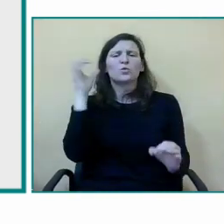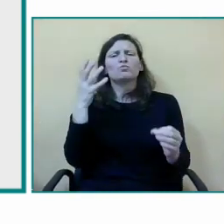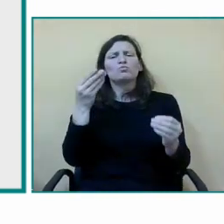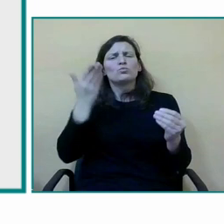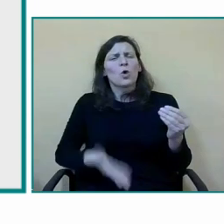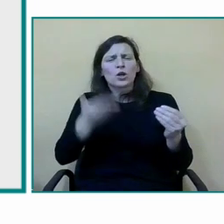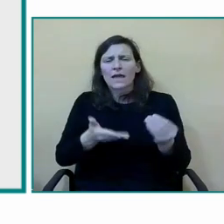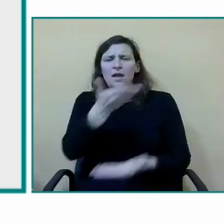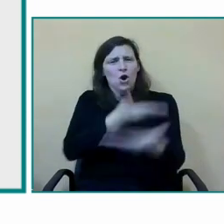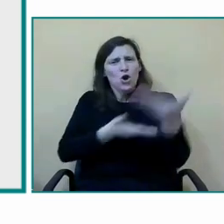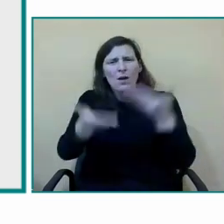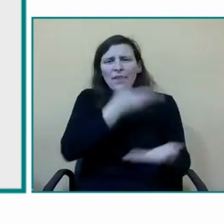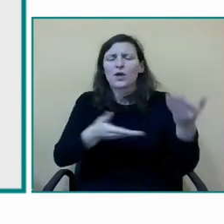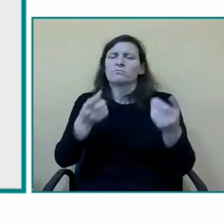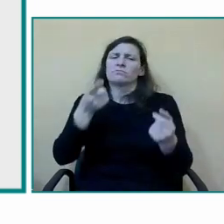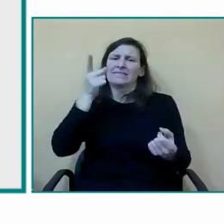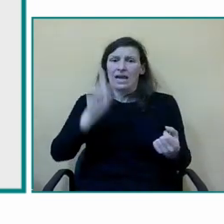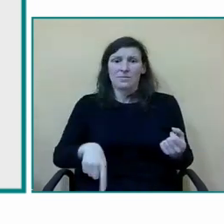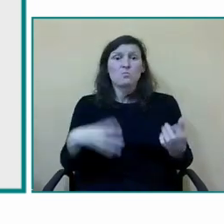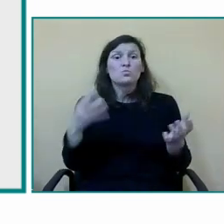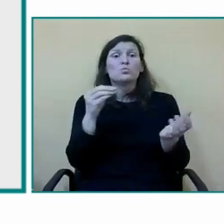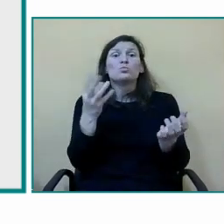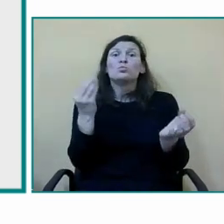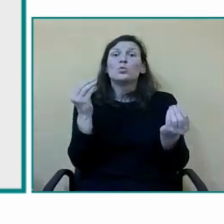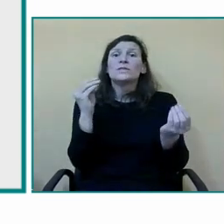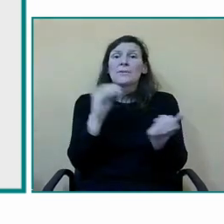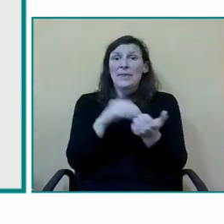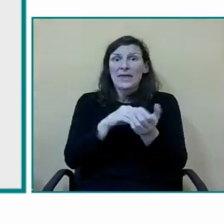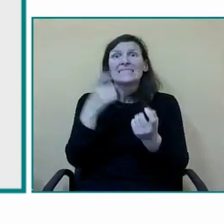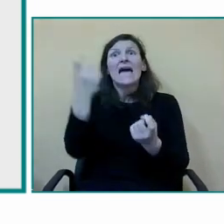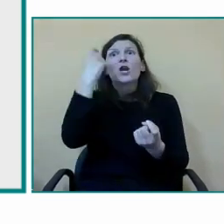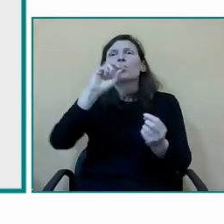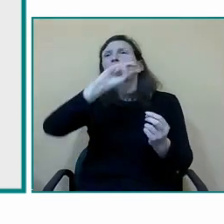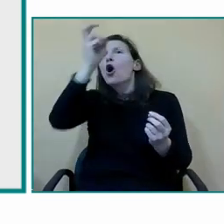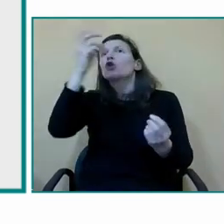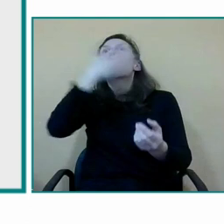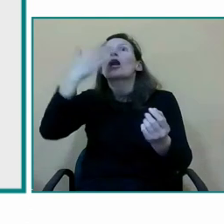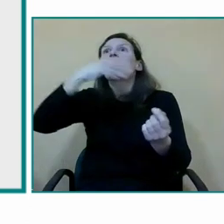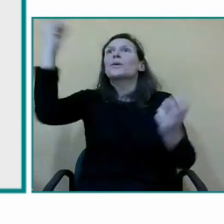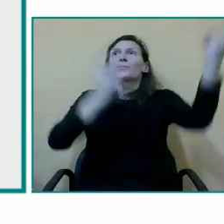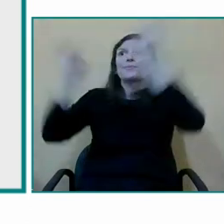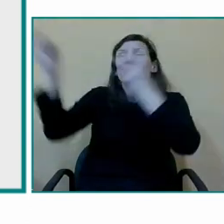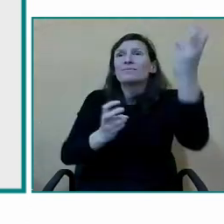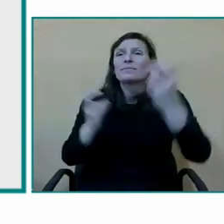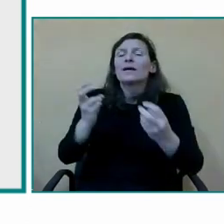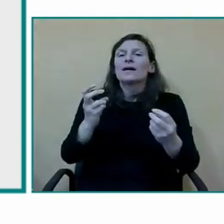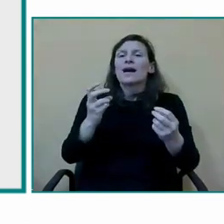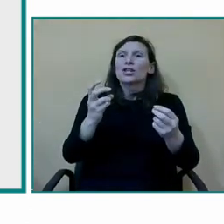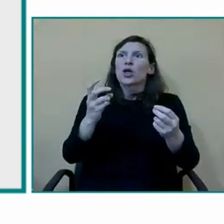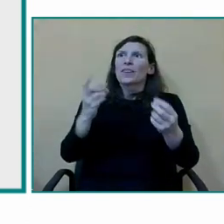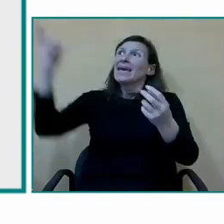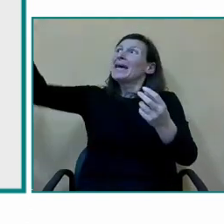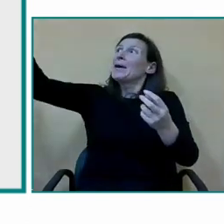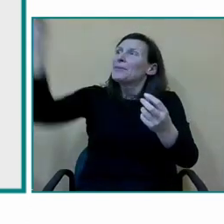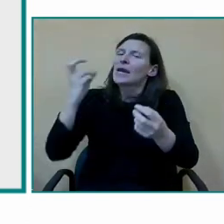distintos distritos de Madrid o fuera de Madrid quiero decir y hacer hincapié que aquí al Colegio